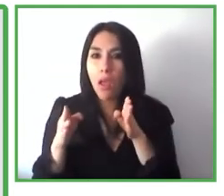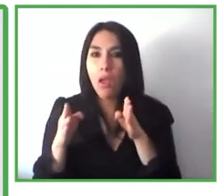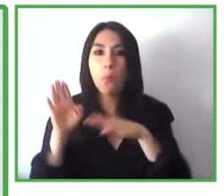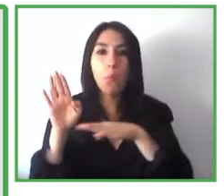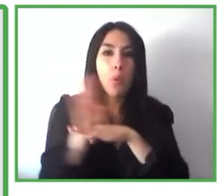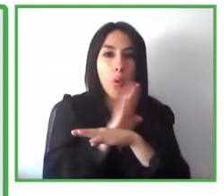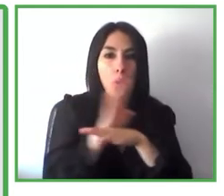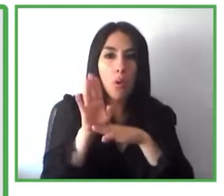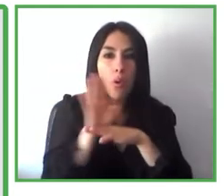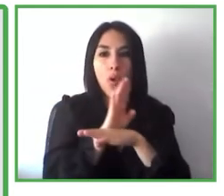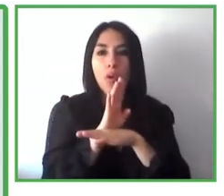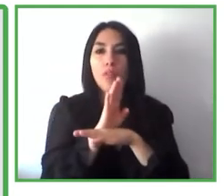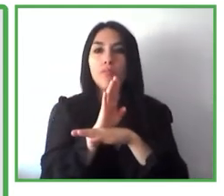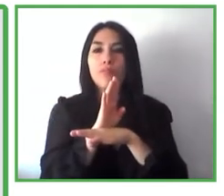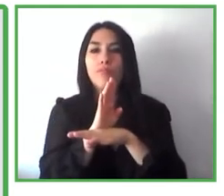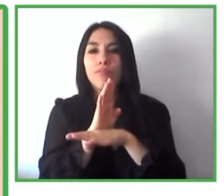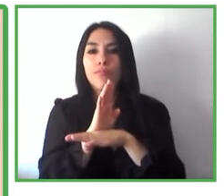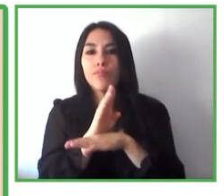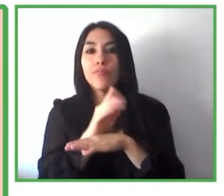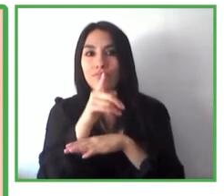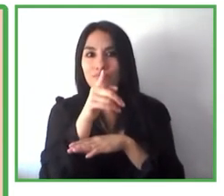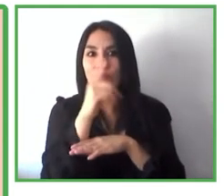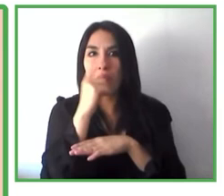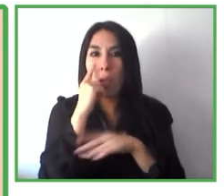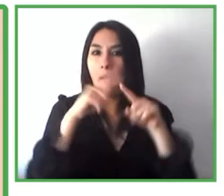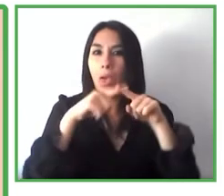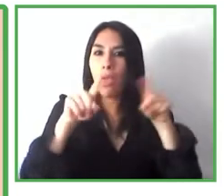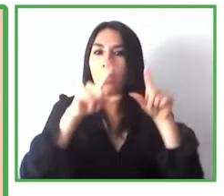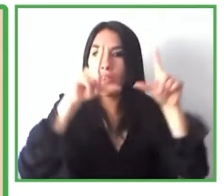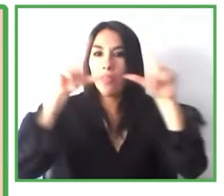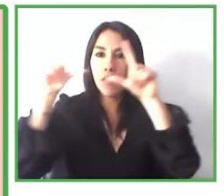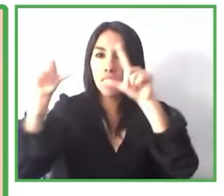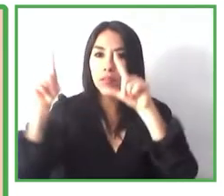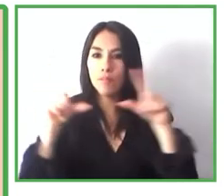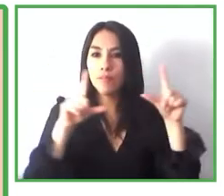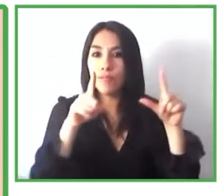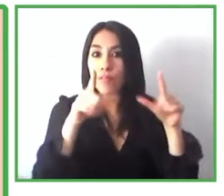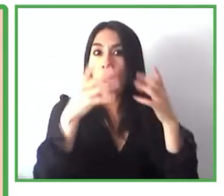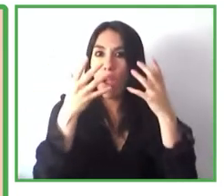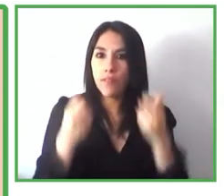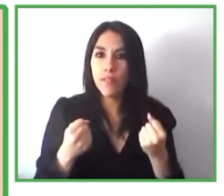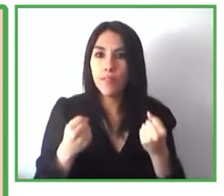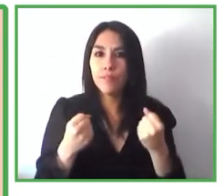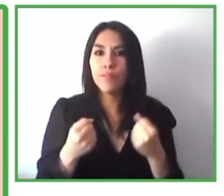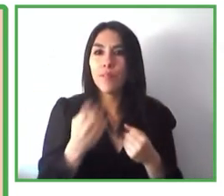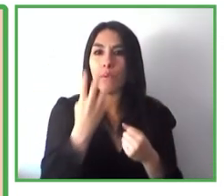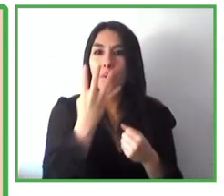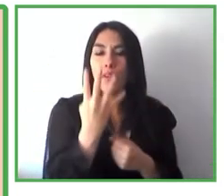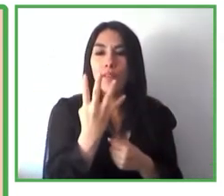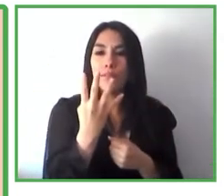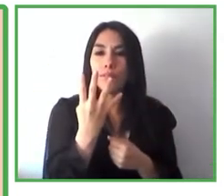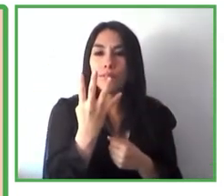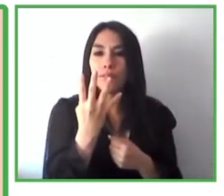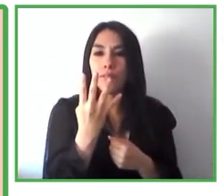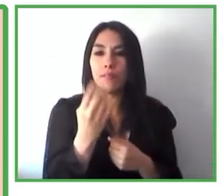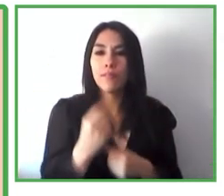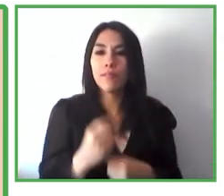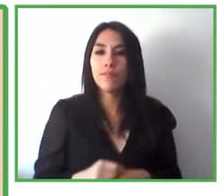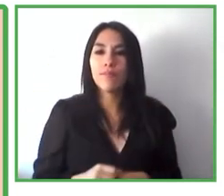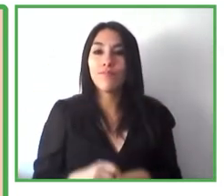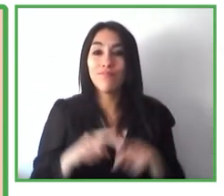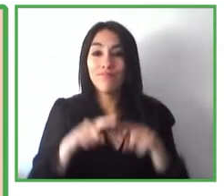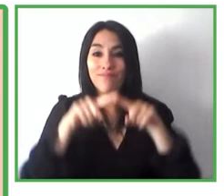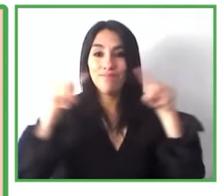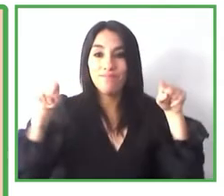es el resultado aquí vemos cuatro concept rooms que hemos instalado que instalamos en noviembre de 2019 en Interior Hotel la Feria Internacional Interior